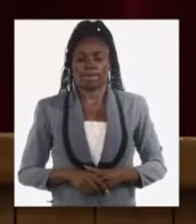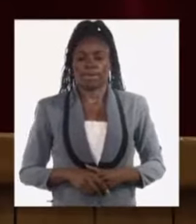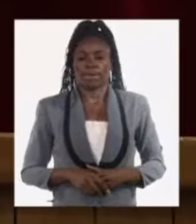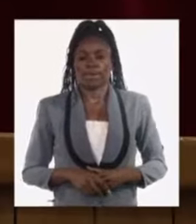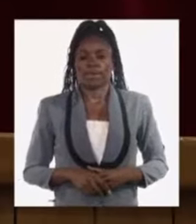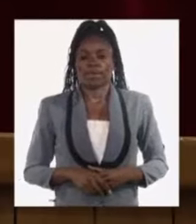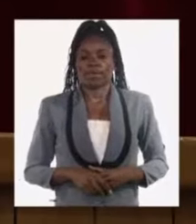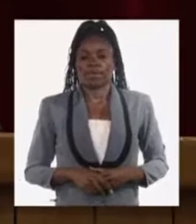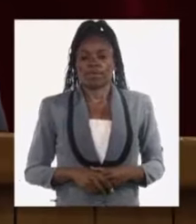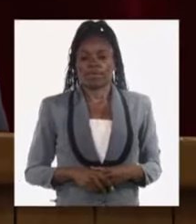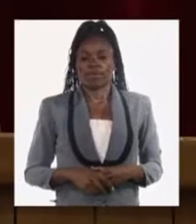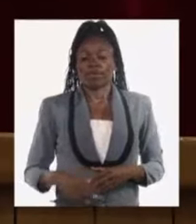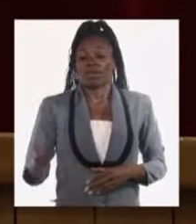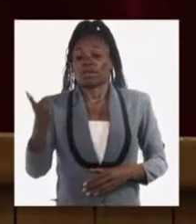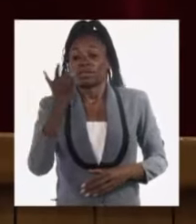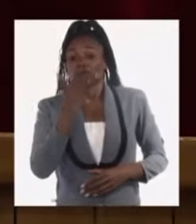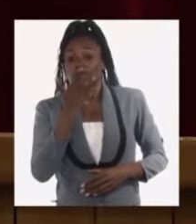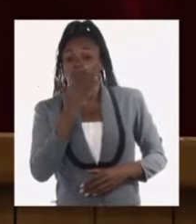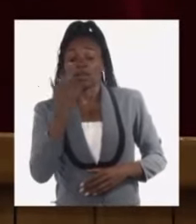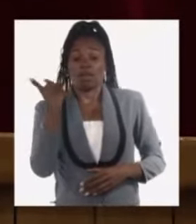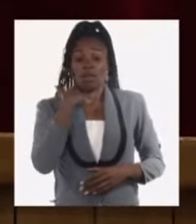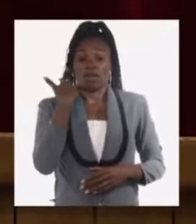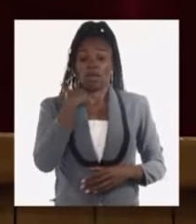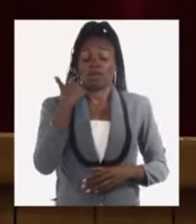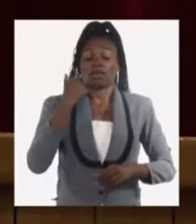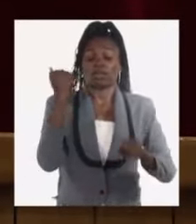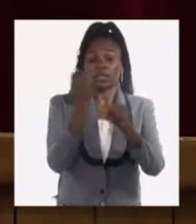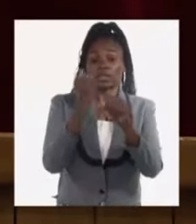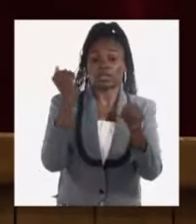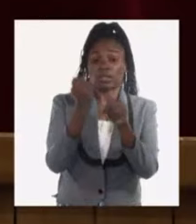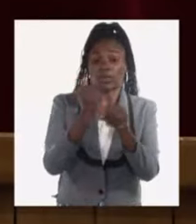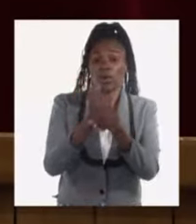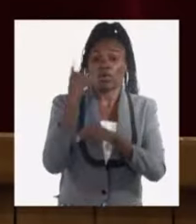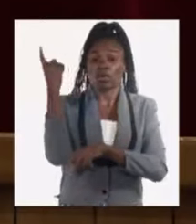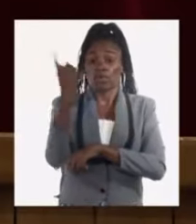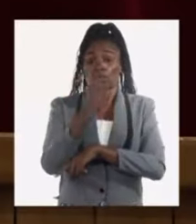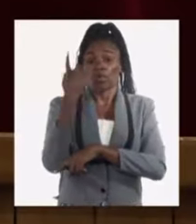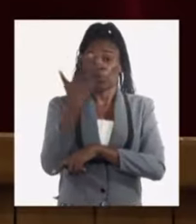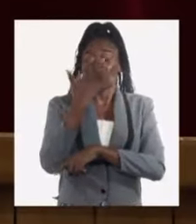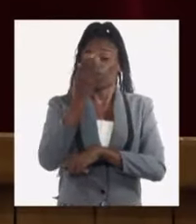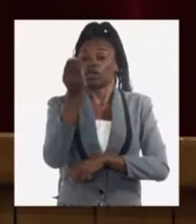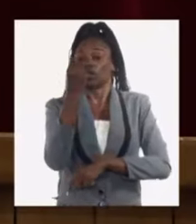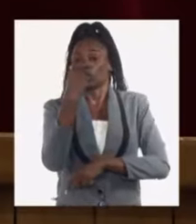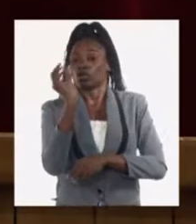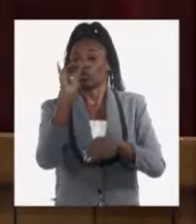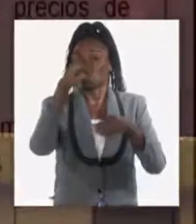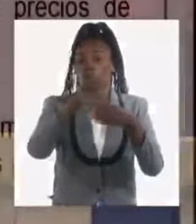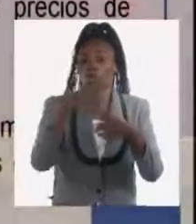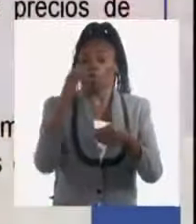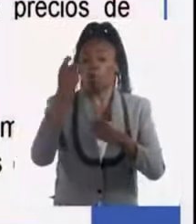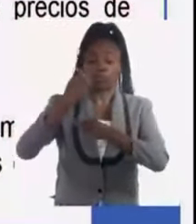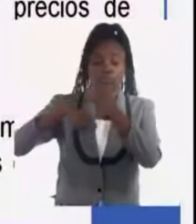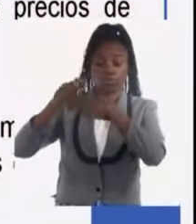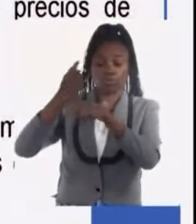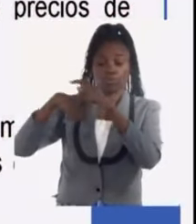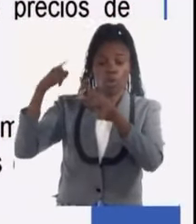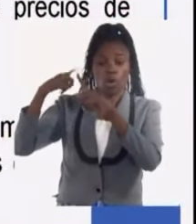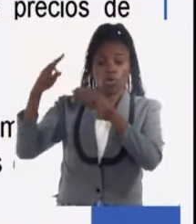Han estado afectadas en el año el desempeño de las producciones nacionales, tanto para el consumo interno como para la exportación,